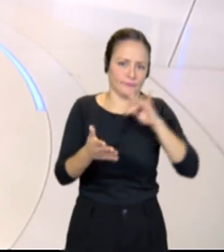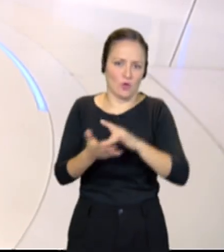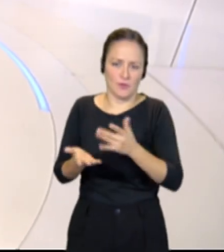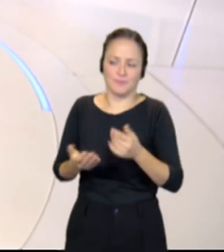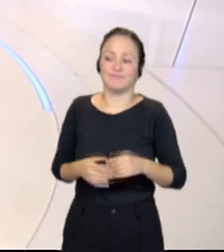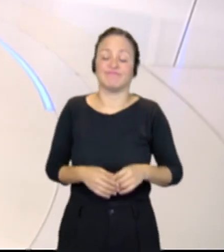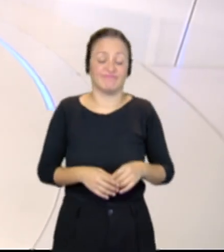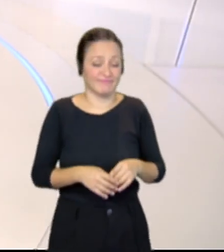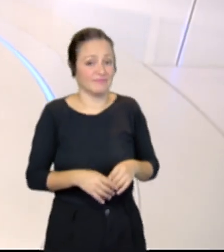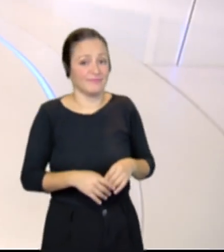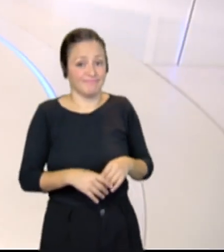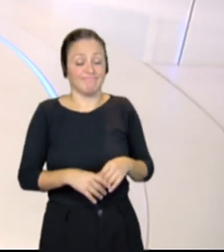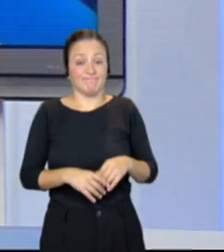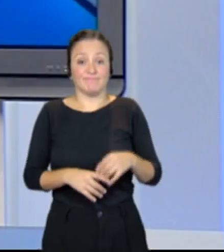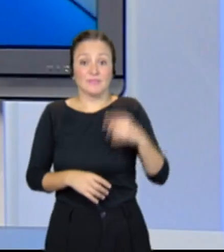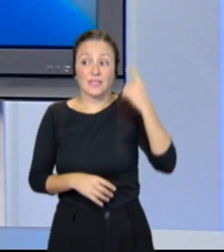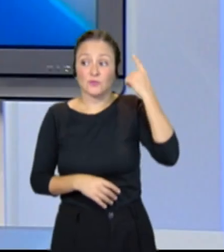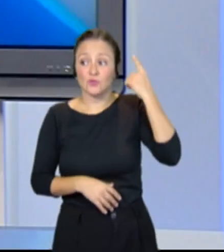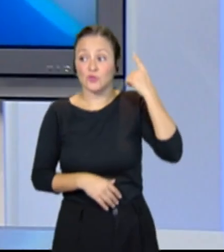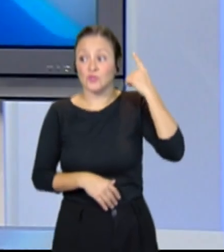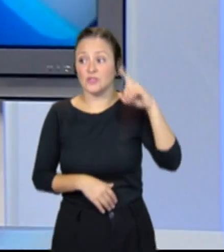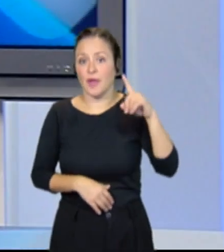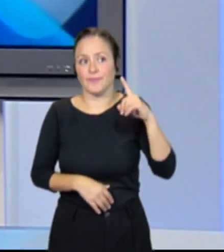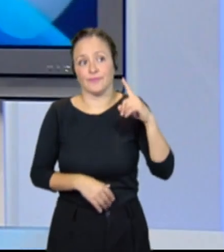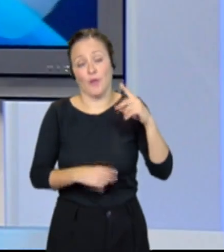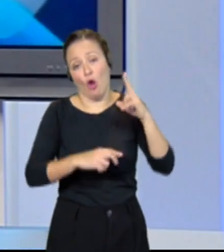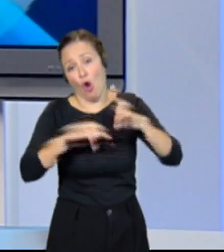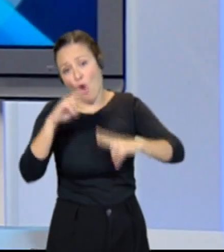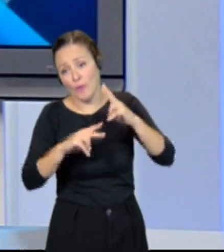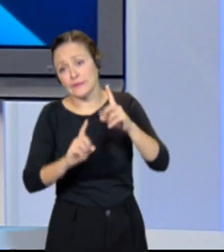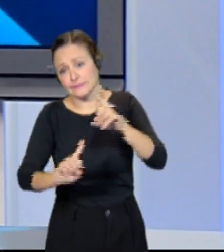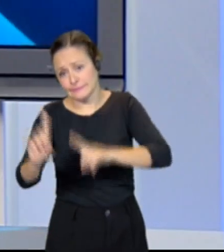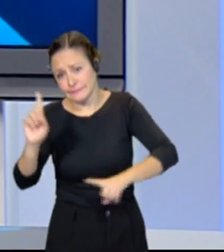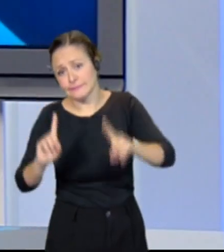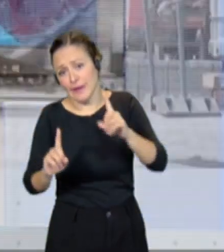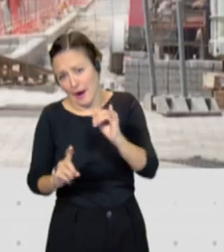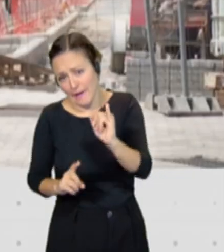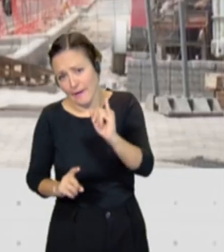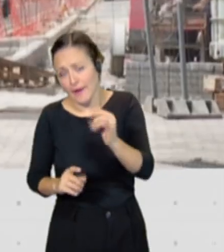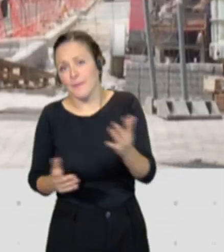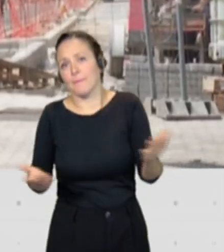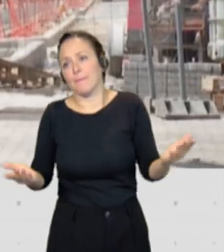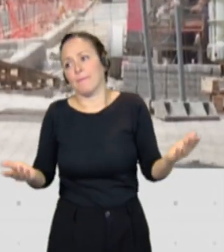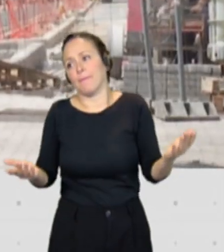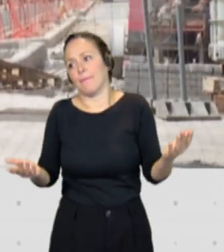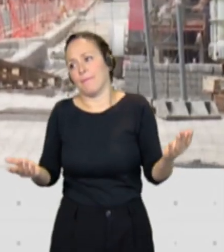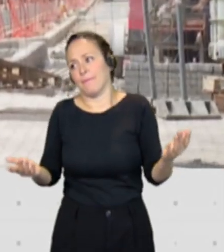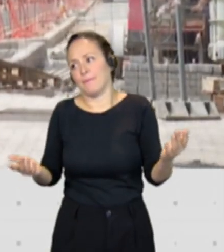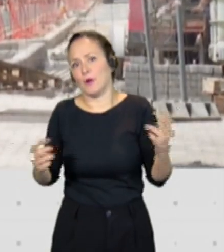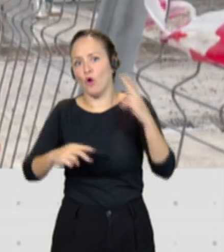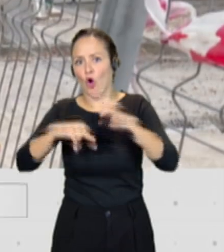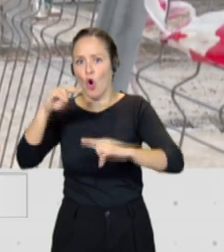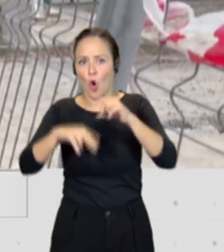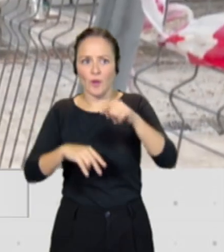Soy consciente de que las obras tienen sus inconvenientes, pero también quiero compartir con todos ustedes que son obras